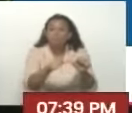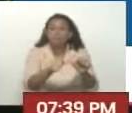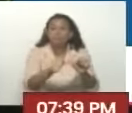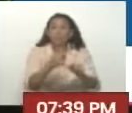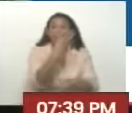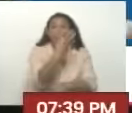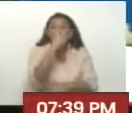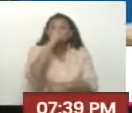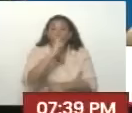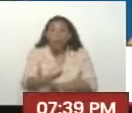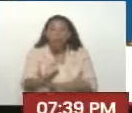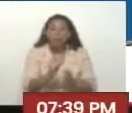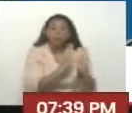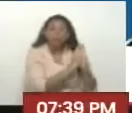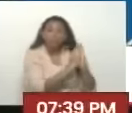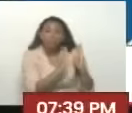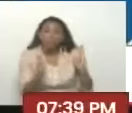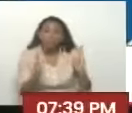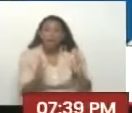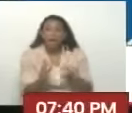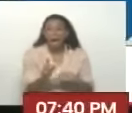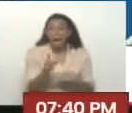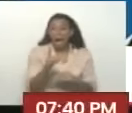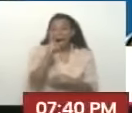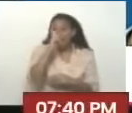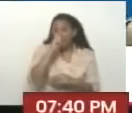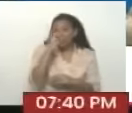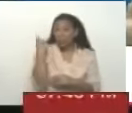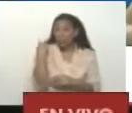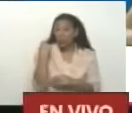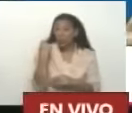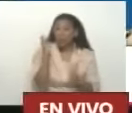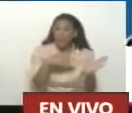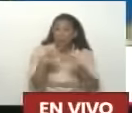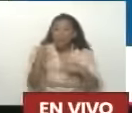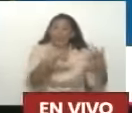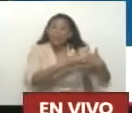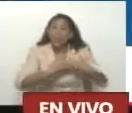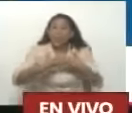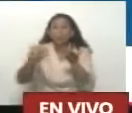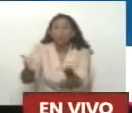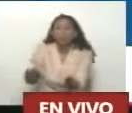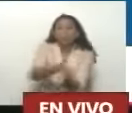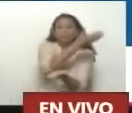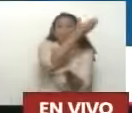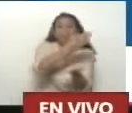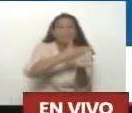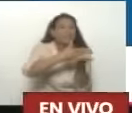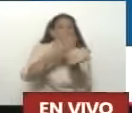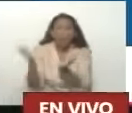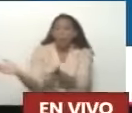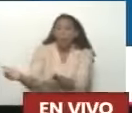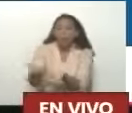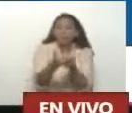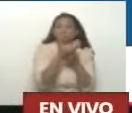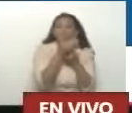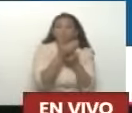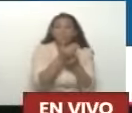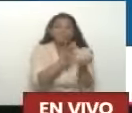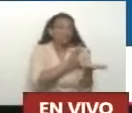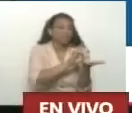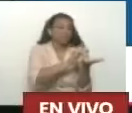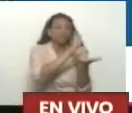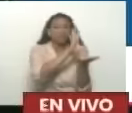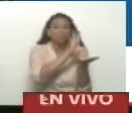En Hace un año Exactamente En marzo El año pasado Estados Unidos Se lo llevó De Venezuela Le dieron una patada